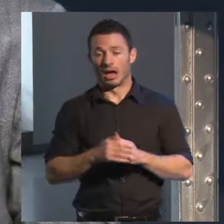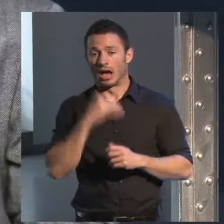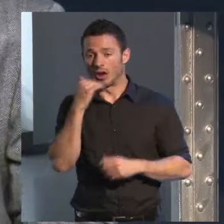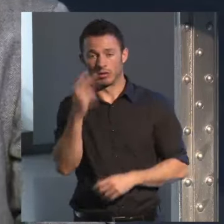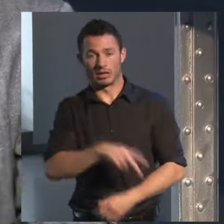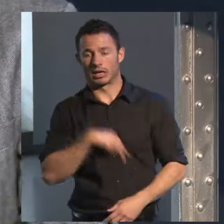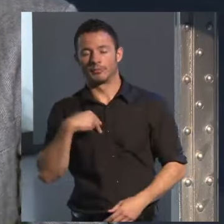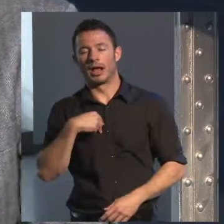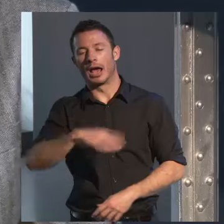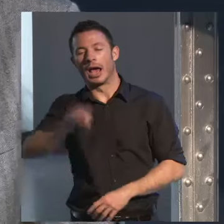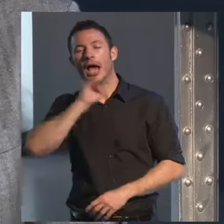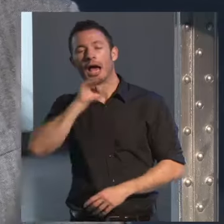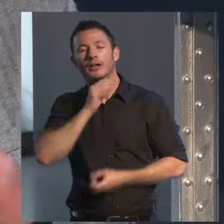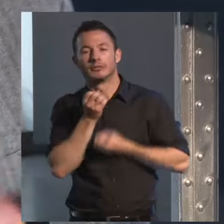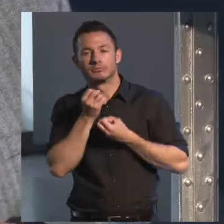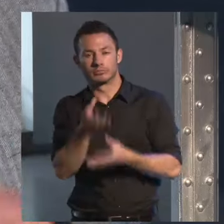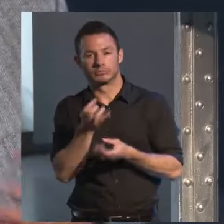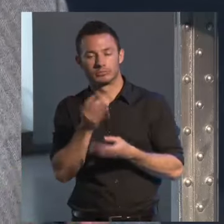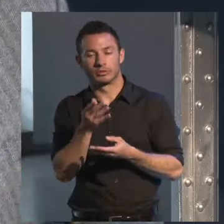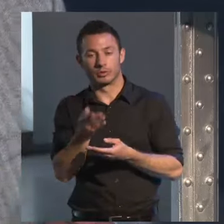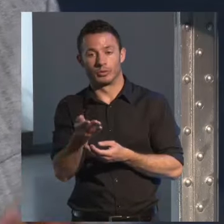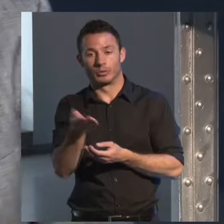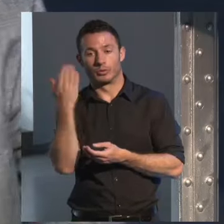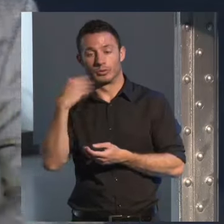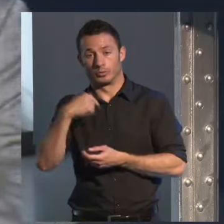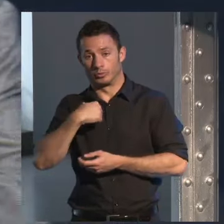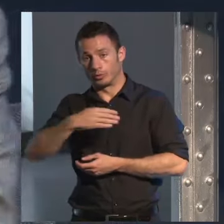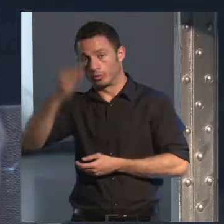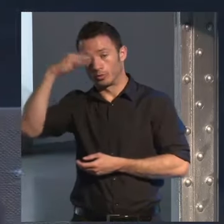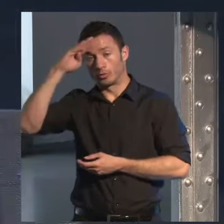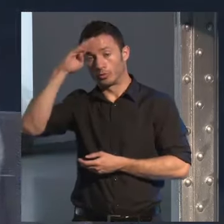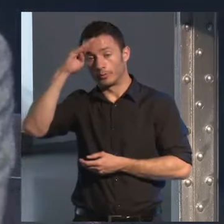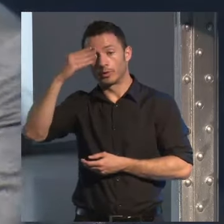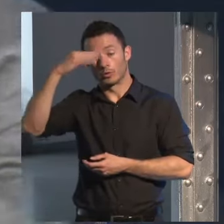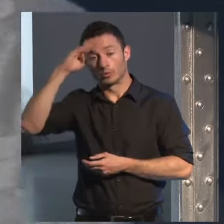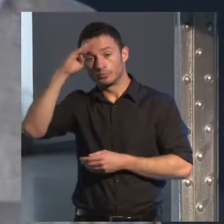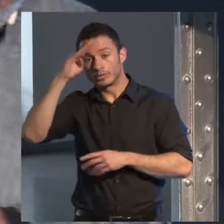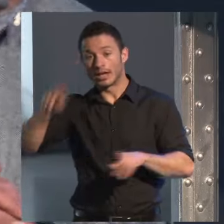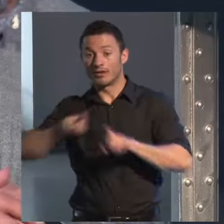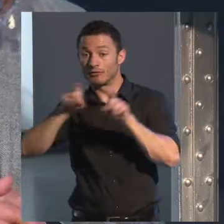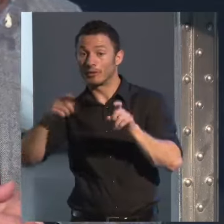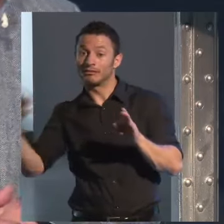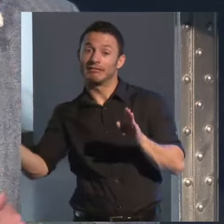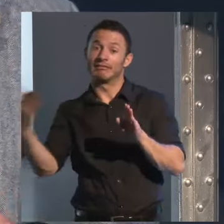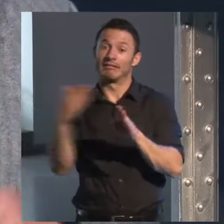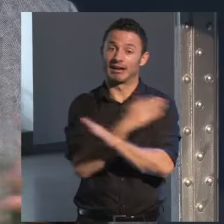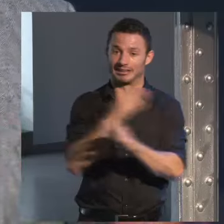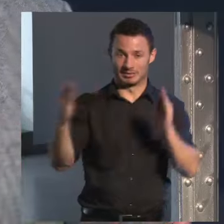contarles una anécdota de lo que me ocurrió en mi país en Cuba país preinformático como ustedes saben